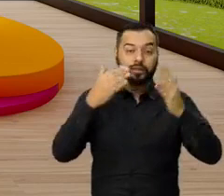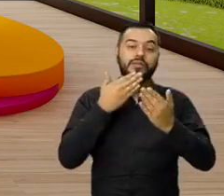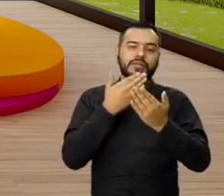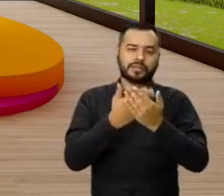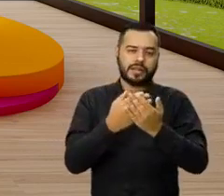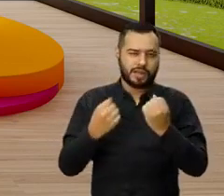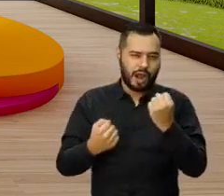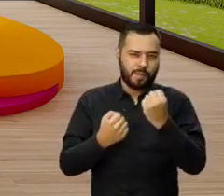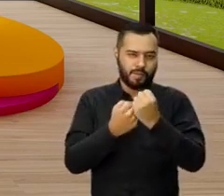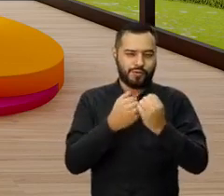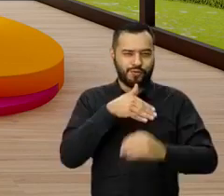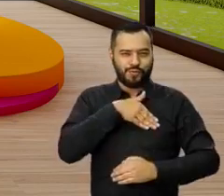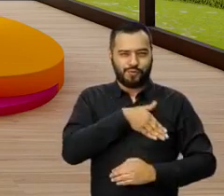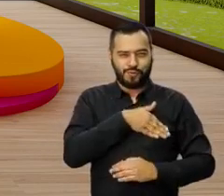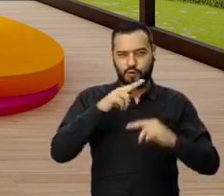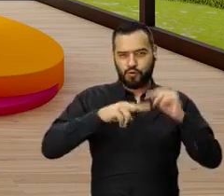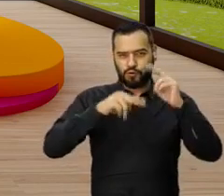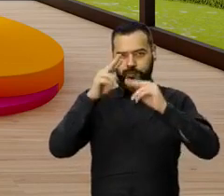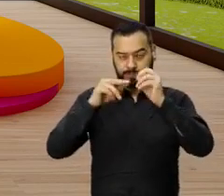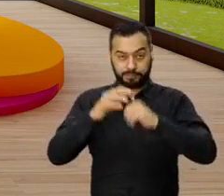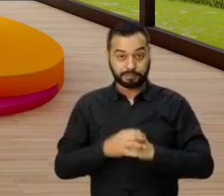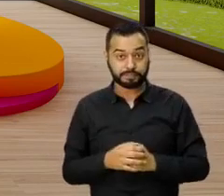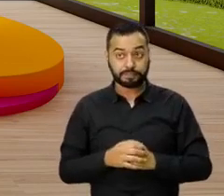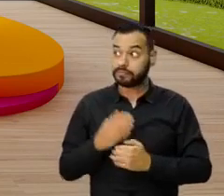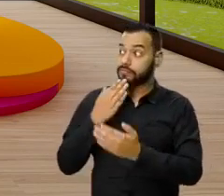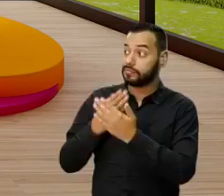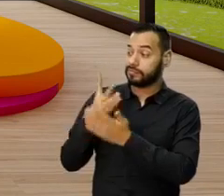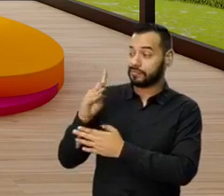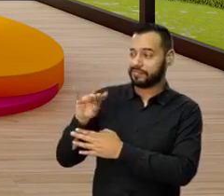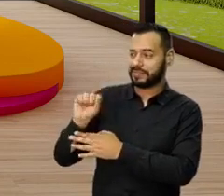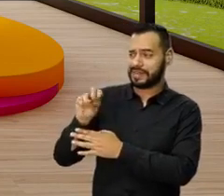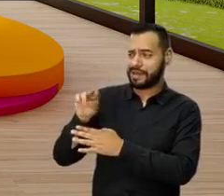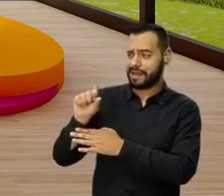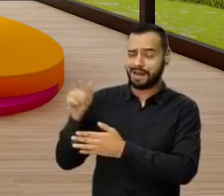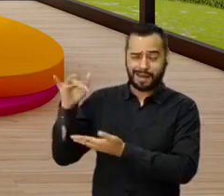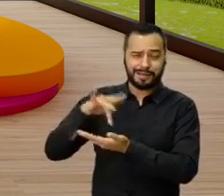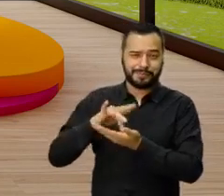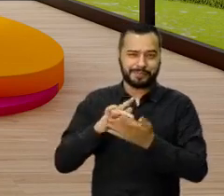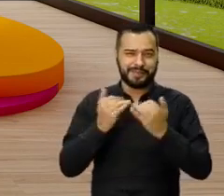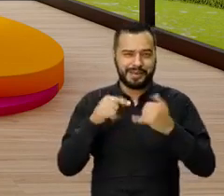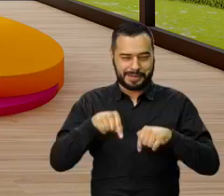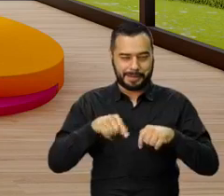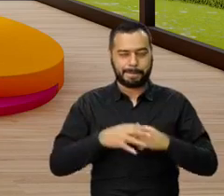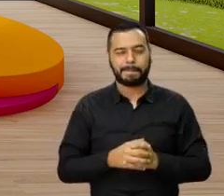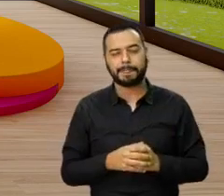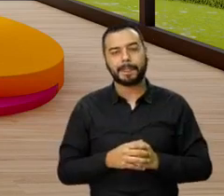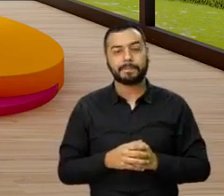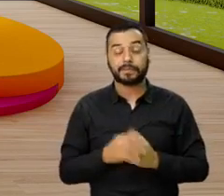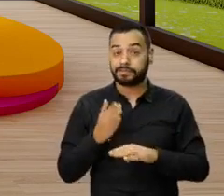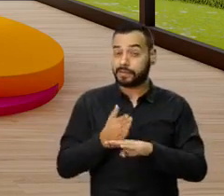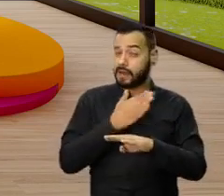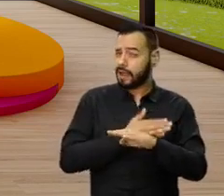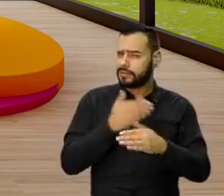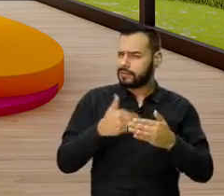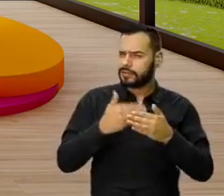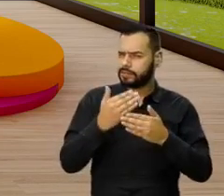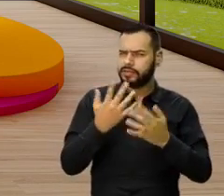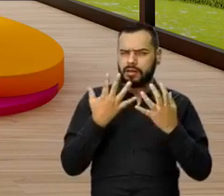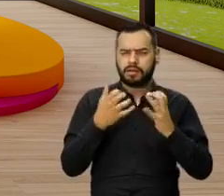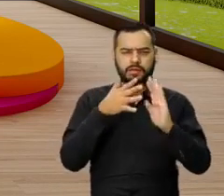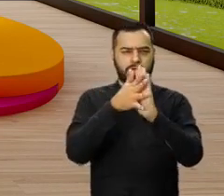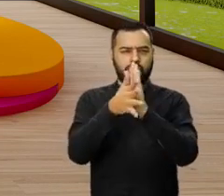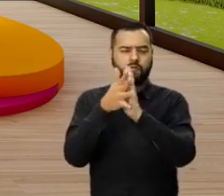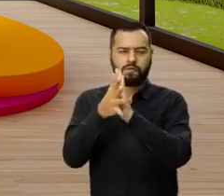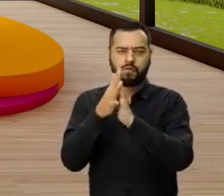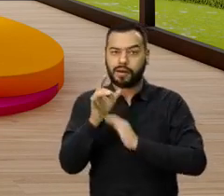Constructora Bolívar. Perfecto, Diana. Gracias. Gracias a ti por estar aquí. Antes de comenzar, bueno, yo te quiero contar algo